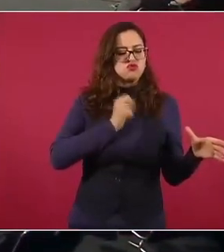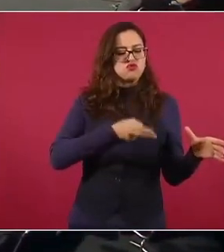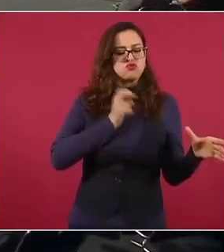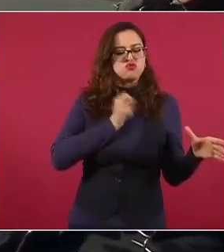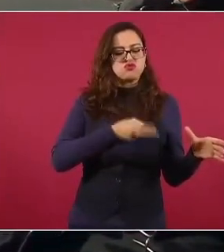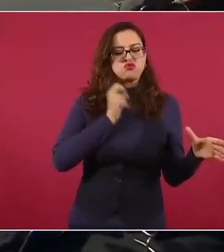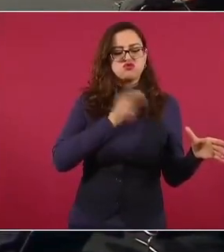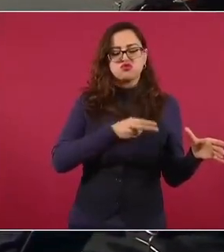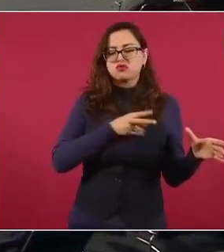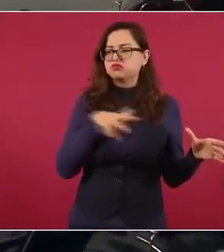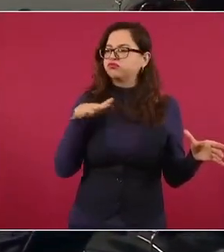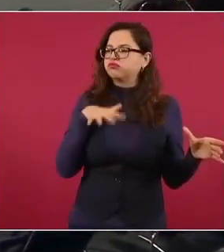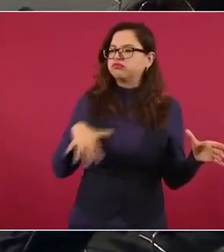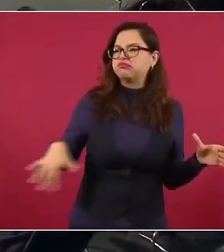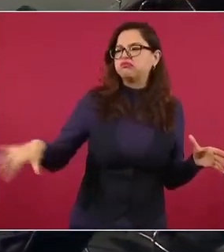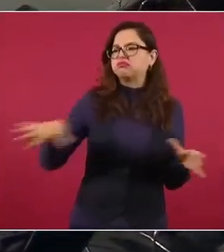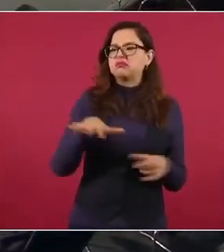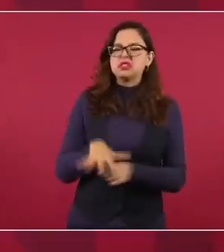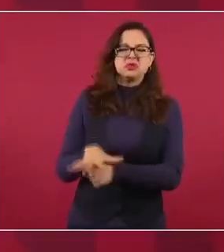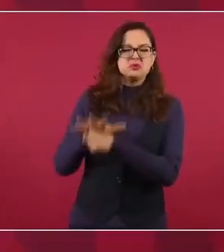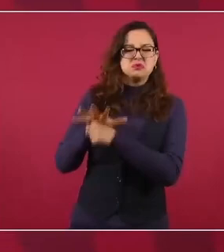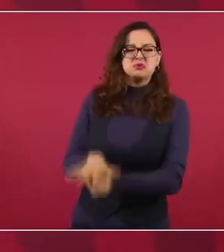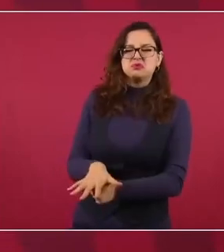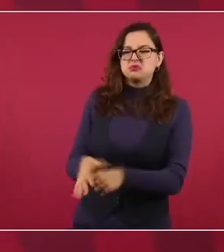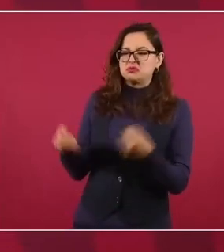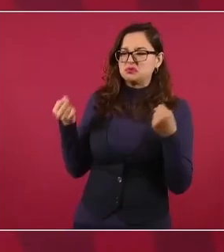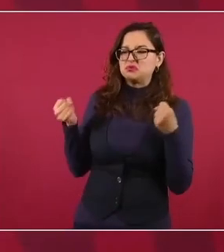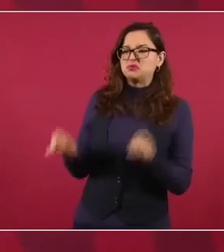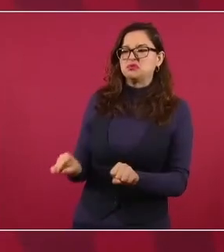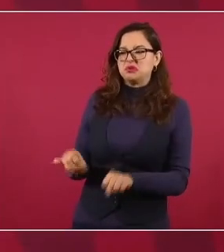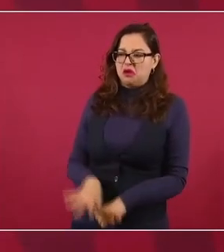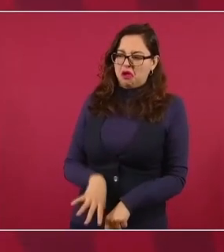el autoritarismo,